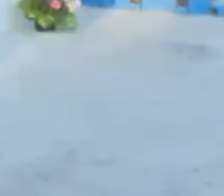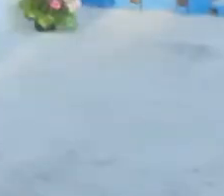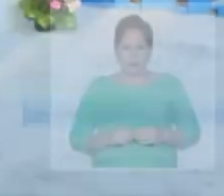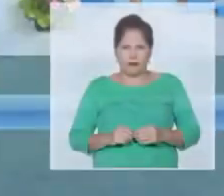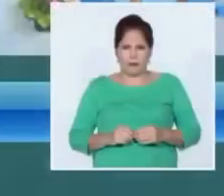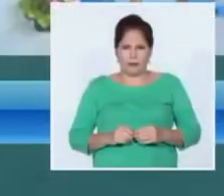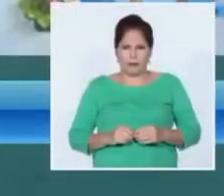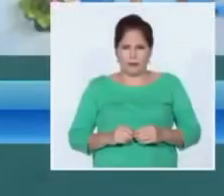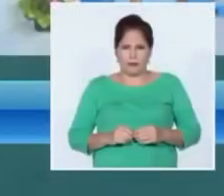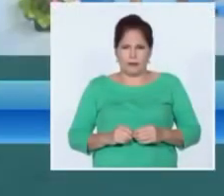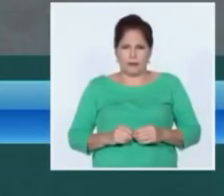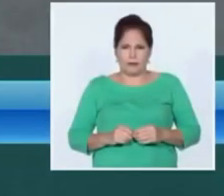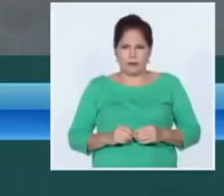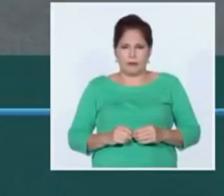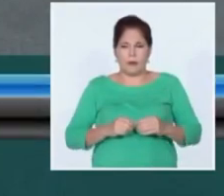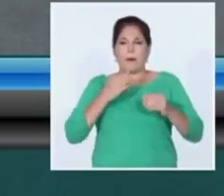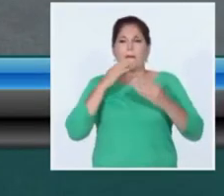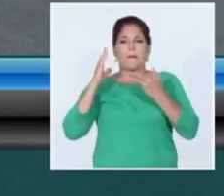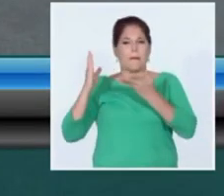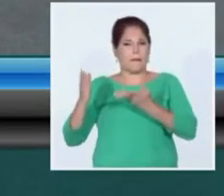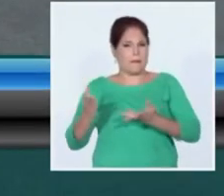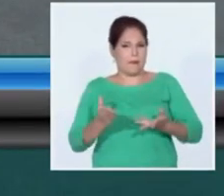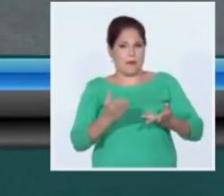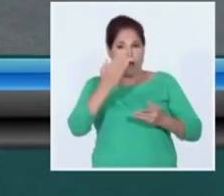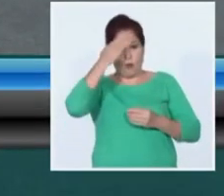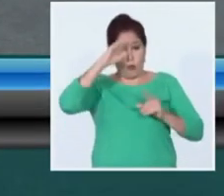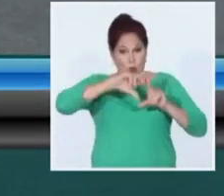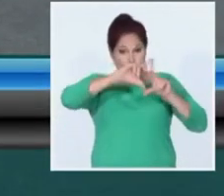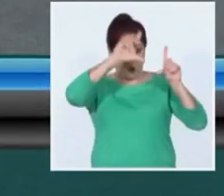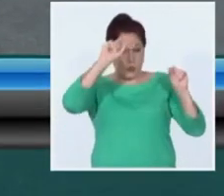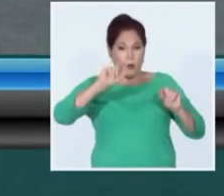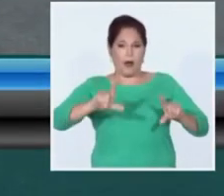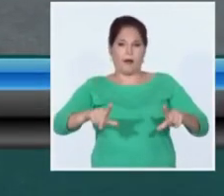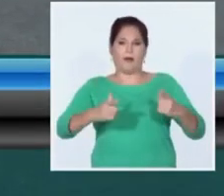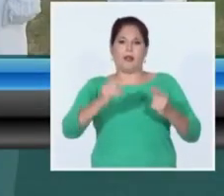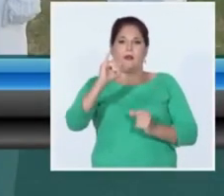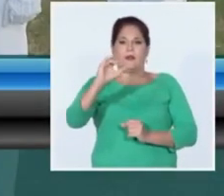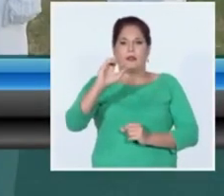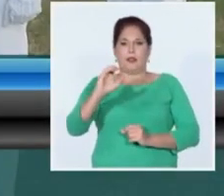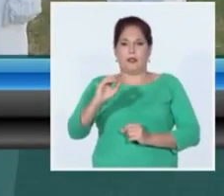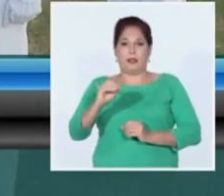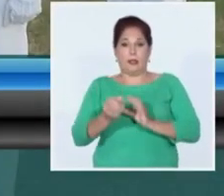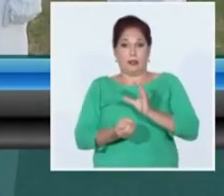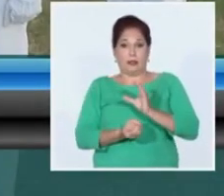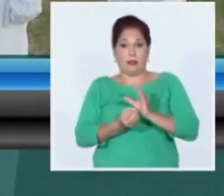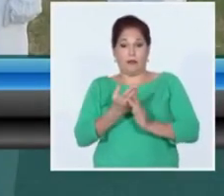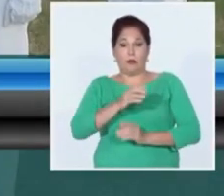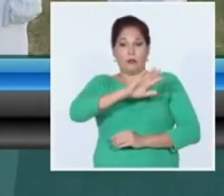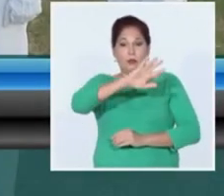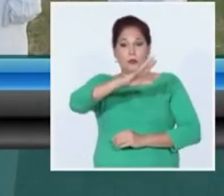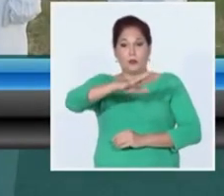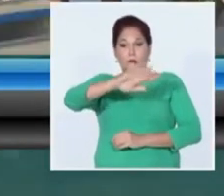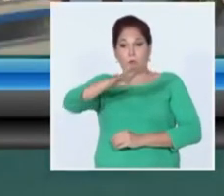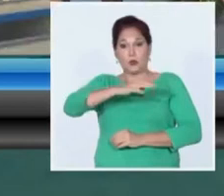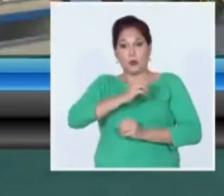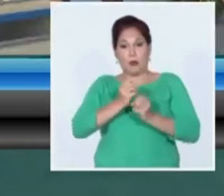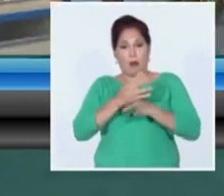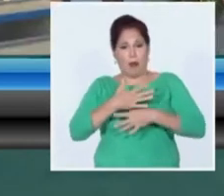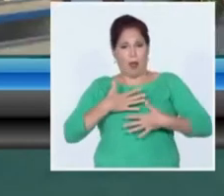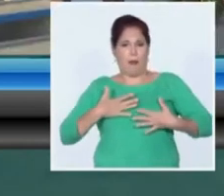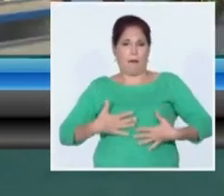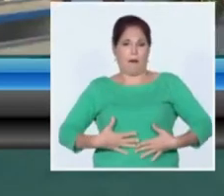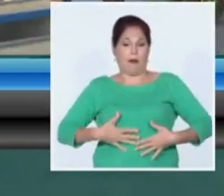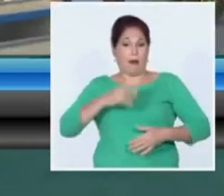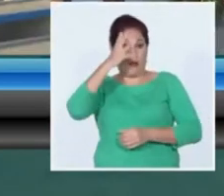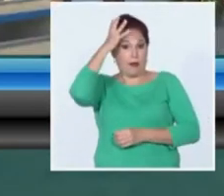le damos la bienvenida Cuba celebra hoy el aniversario 60 de la fundación de la marina de guerra revolucionaria Raúl envió